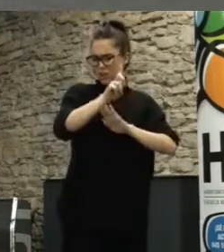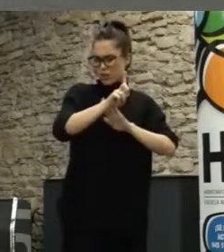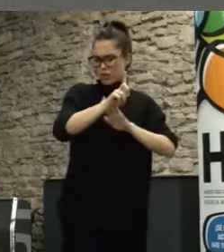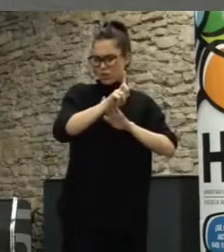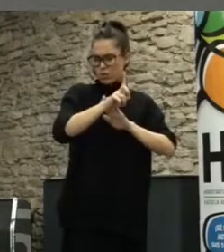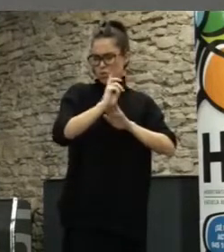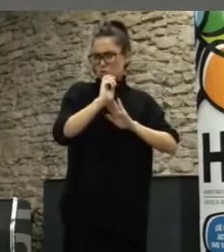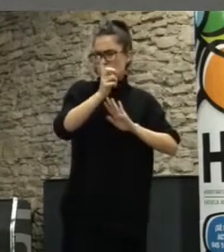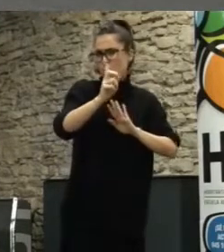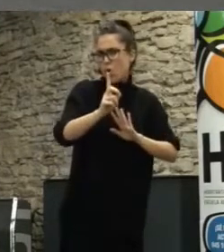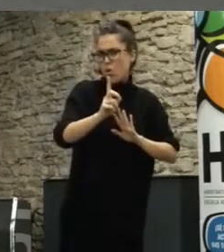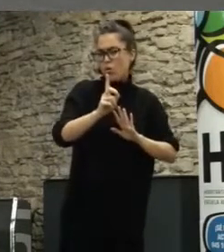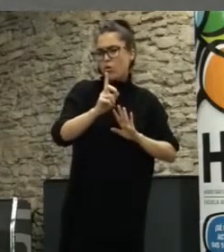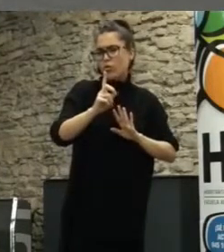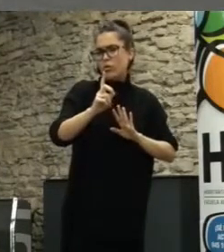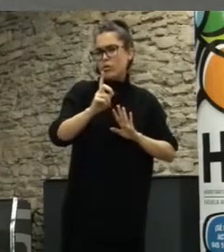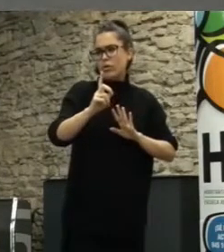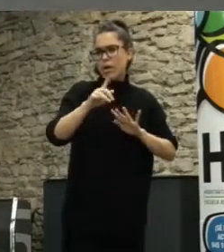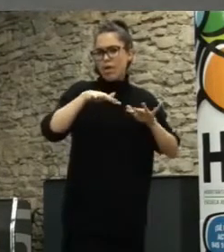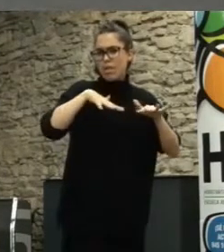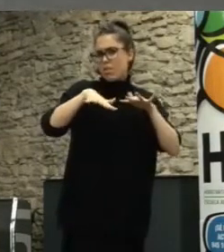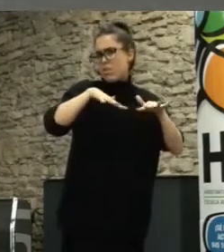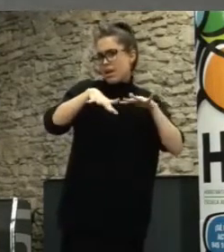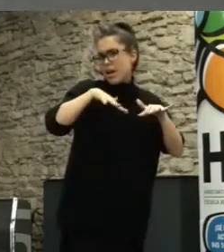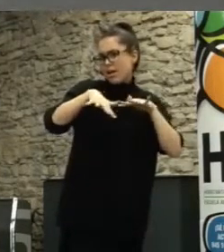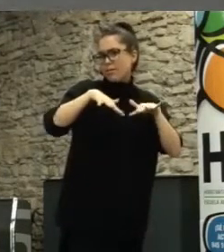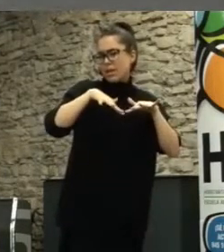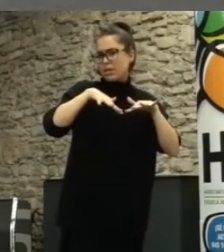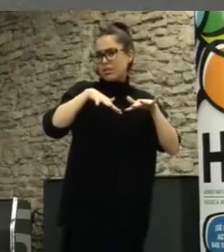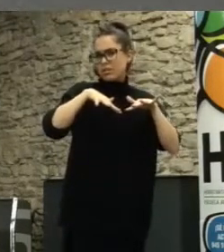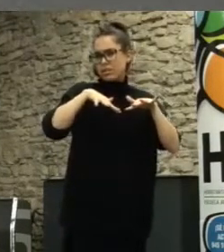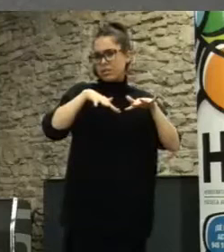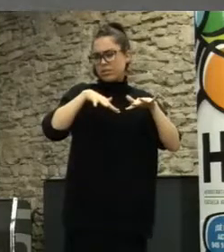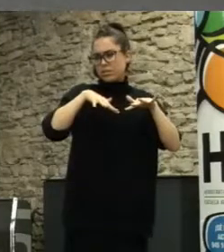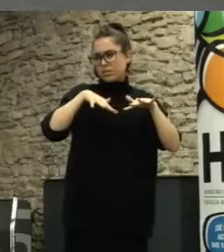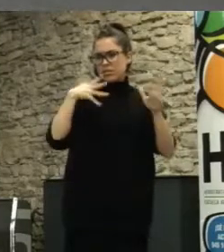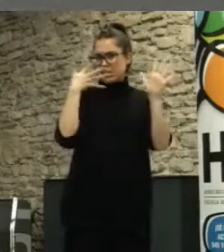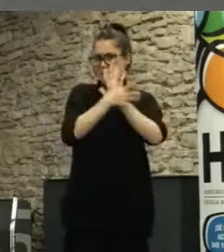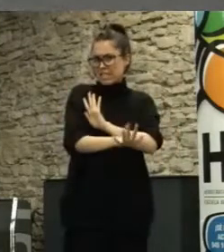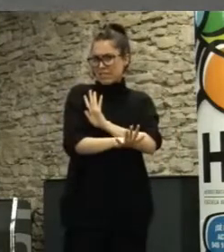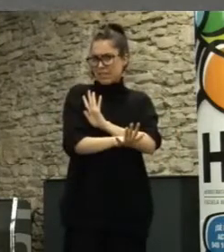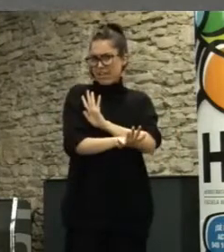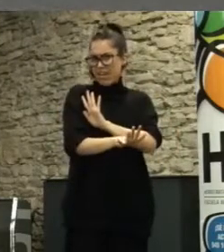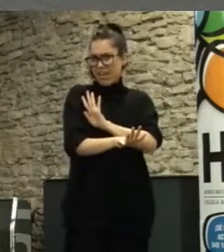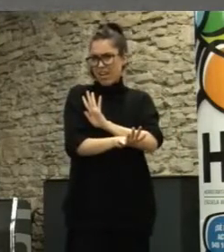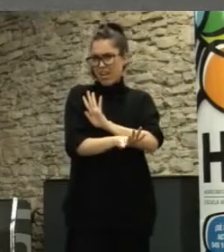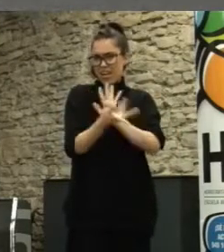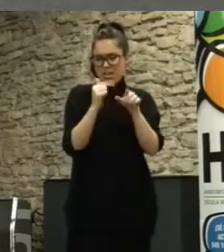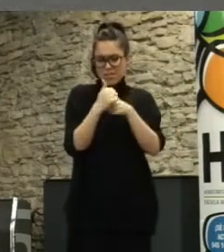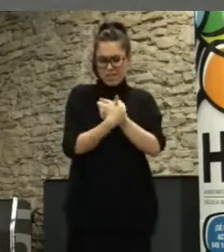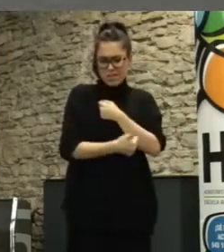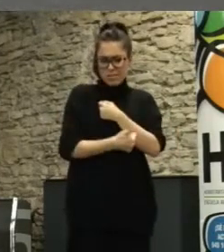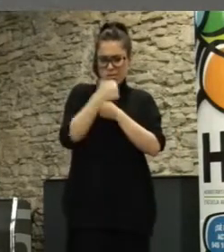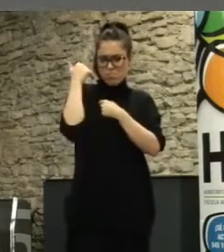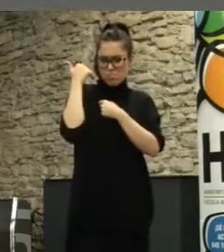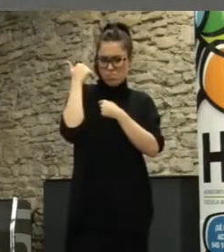este tipo de dinámicas ya va a llevar a una mayor participación a un mayor poder de participación